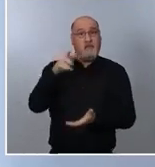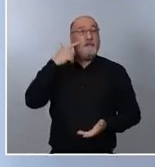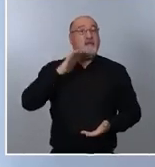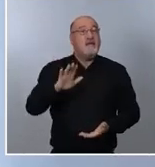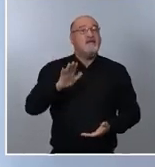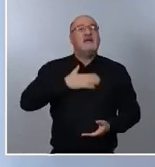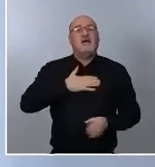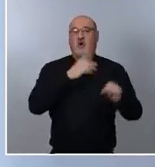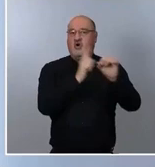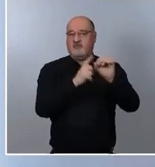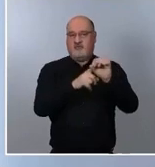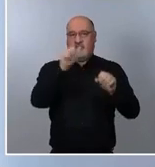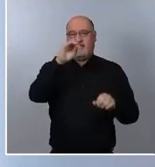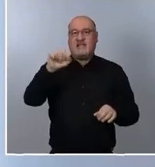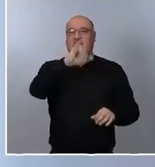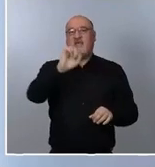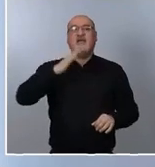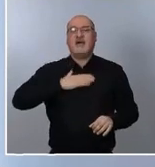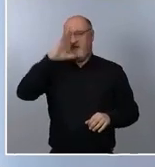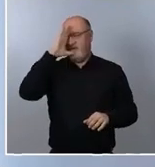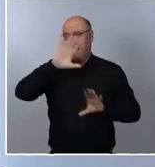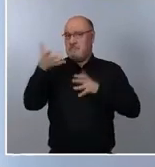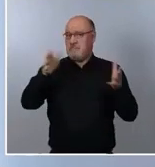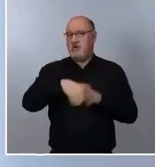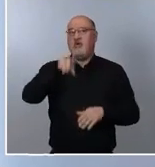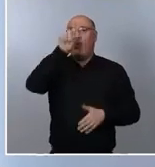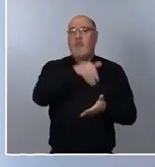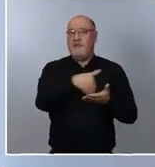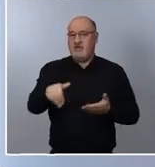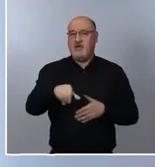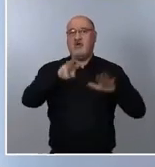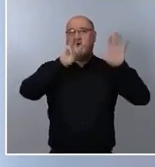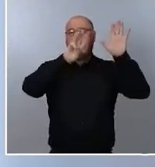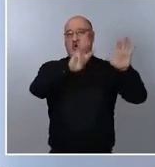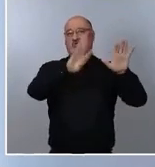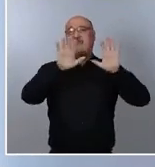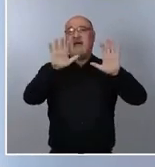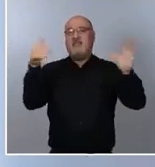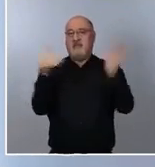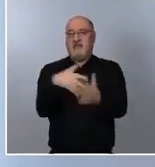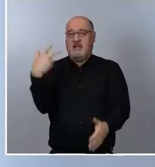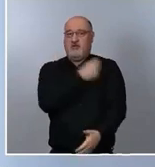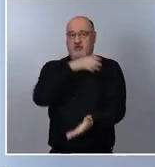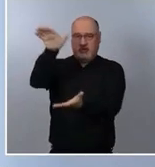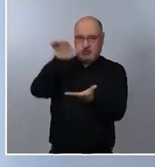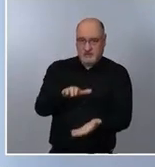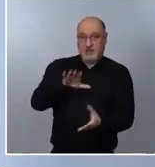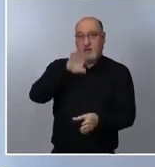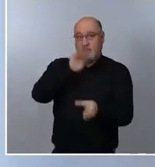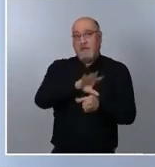para el mes de febrero. Van a ser 1.810.000 dosis, 575. Por tanto,